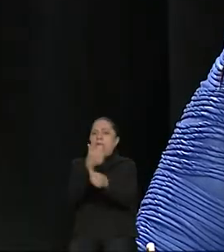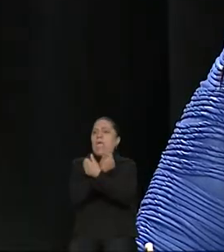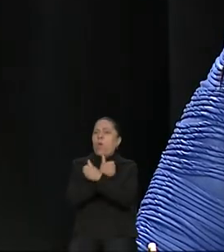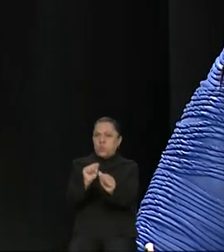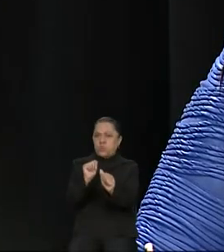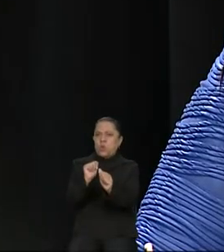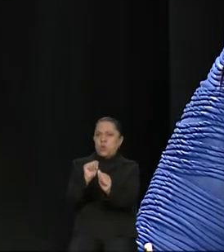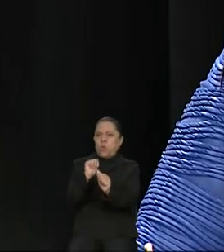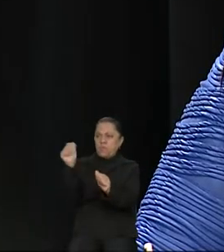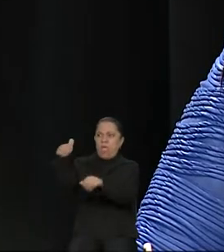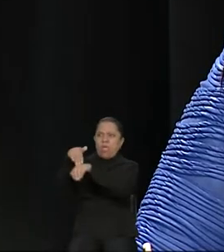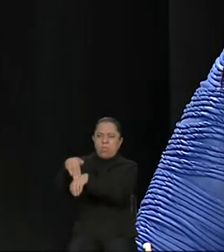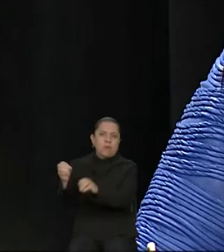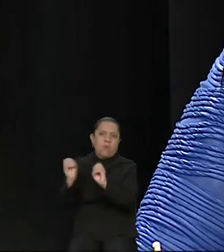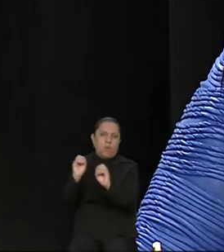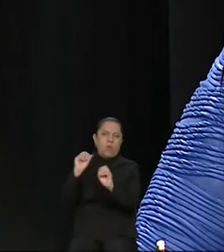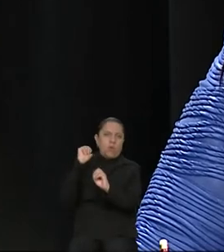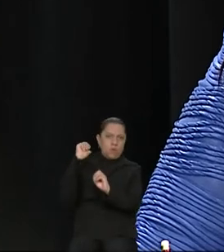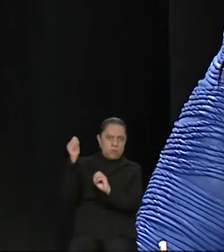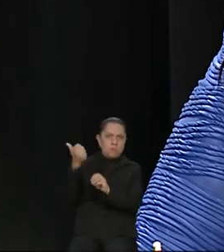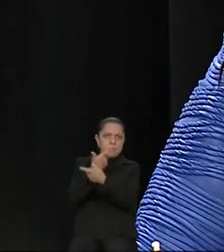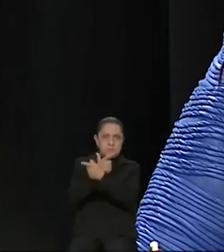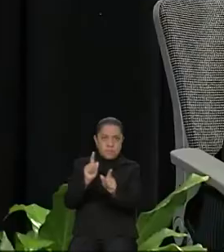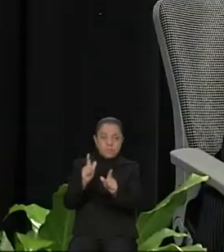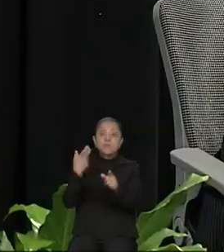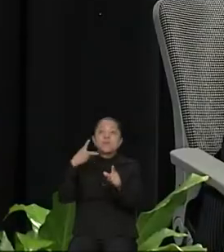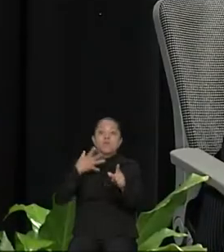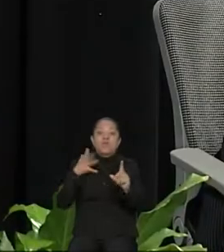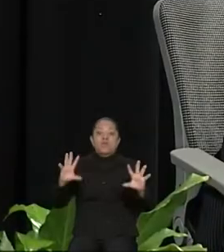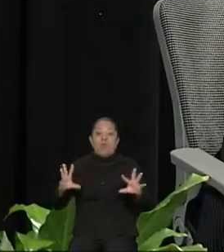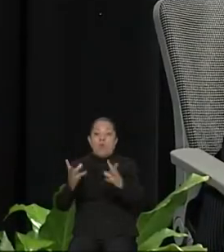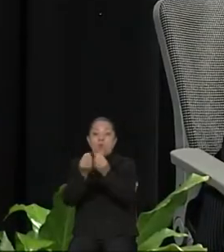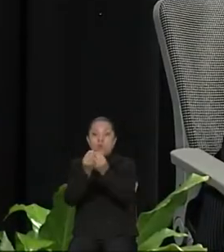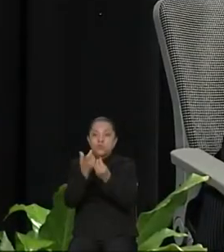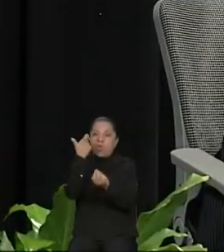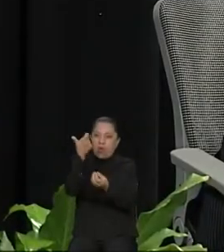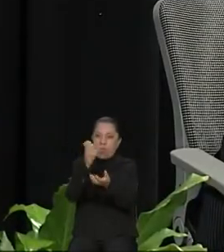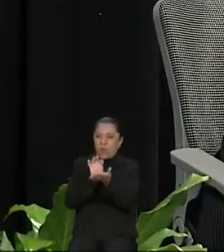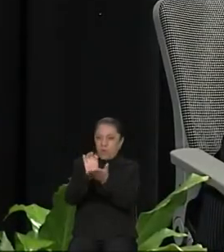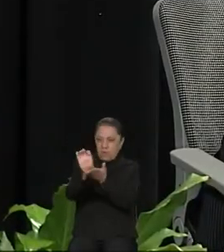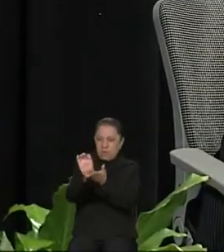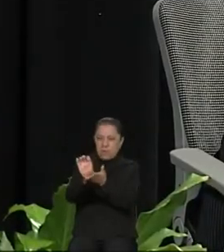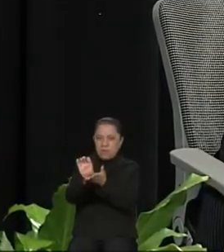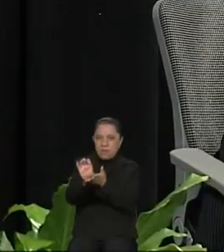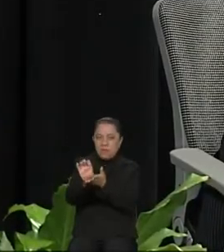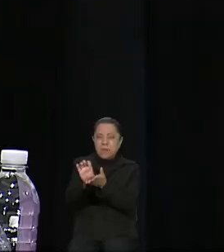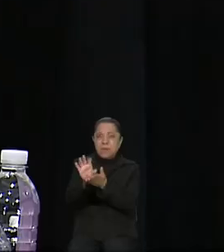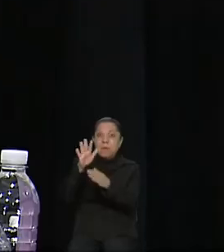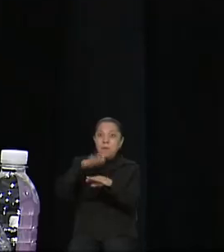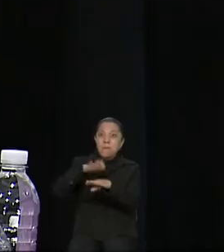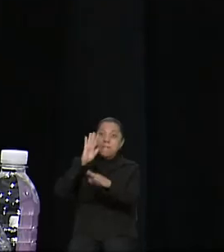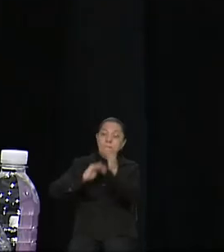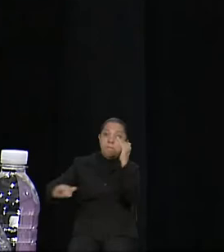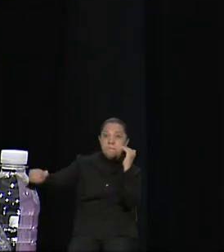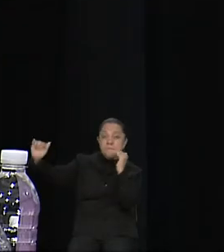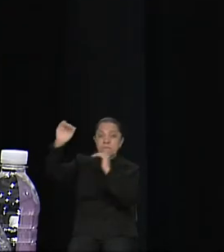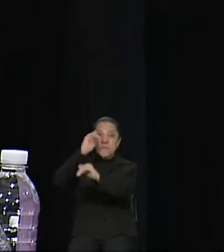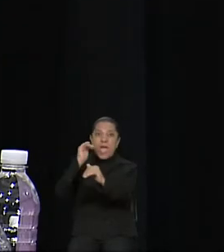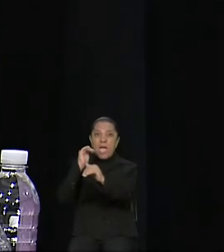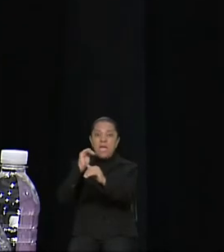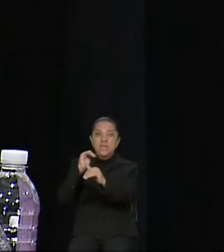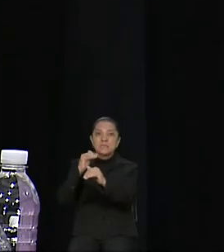y cuentan en su conjunto con un presupuesto superior al de las instituciones que conforman el sistema